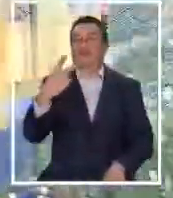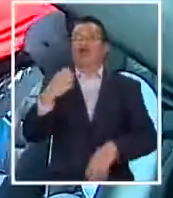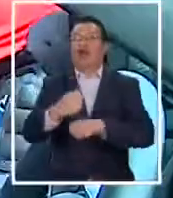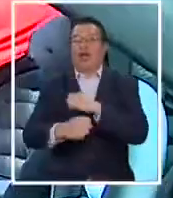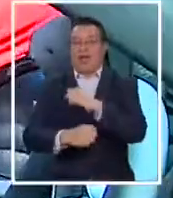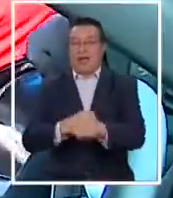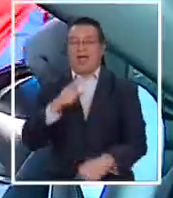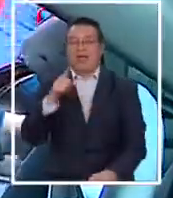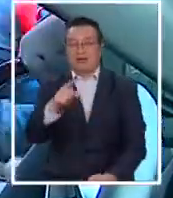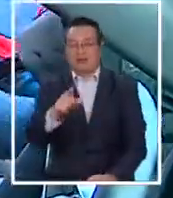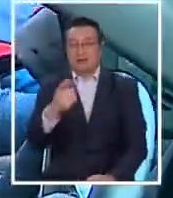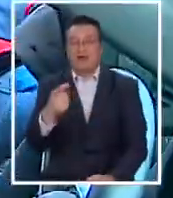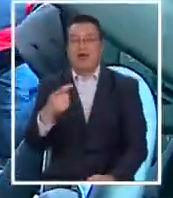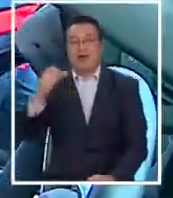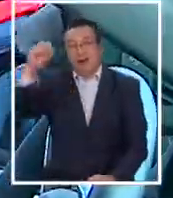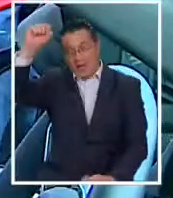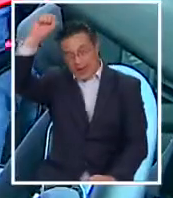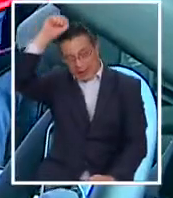carrera del samurái azul.